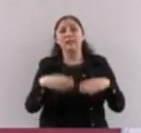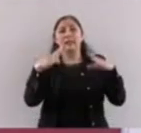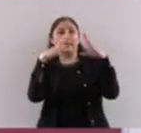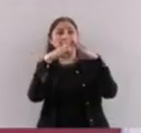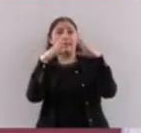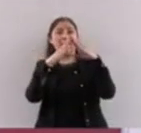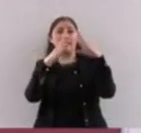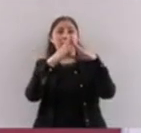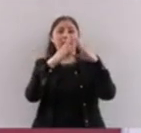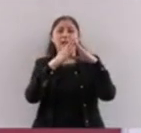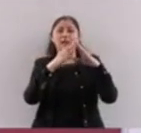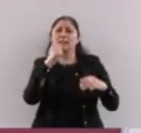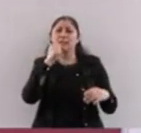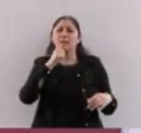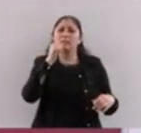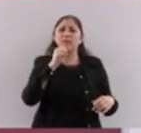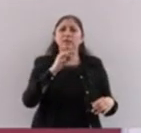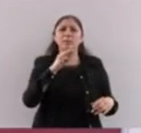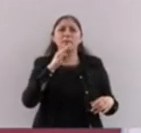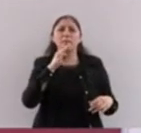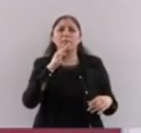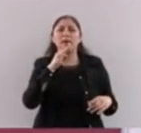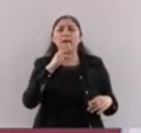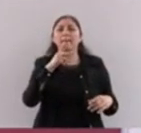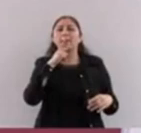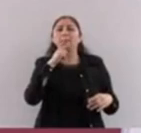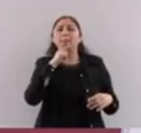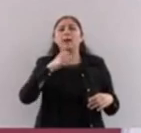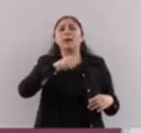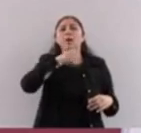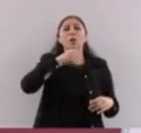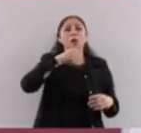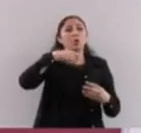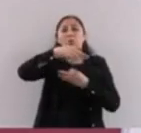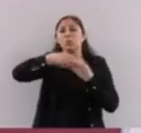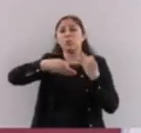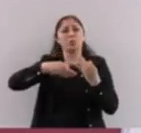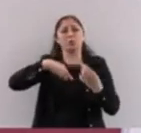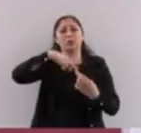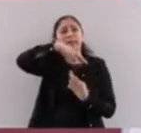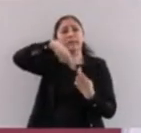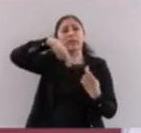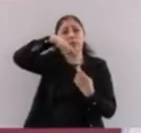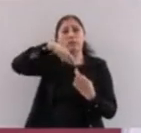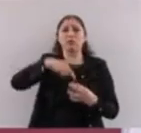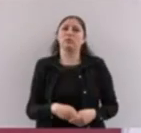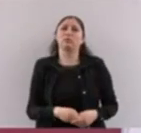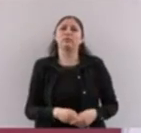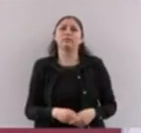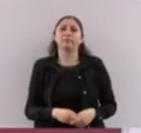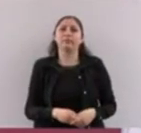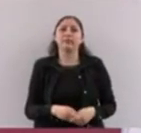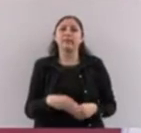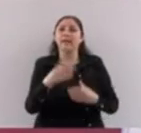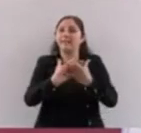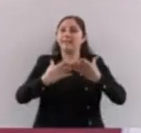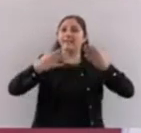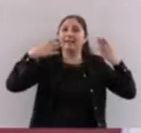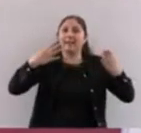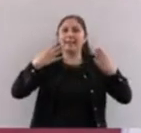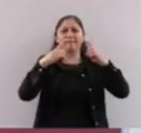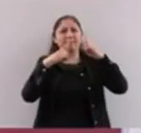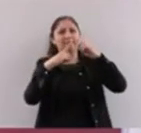mamás y los papás, de los abuelitos, ¿no? Ahí nos reunimos todos. Y esa gran tarea